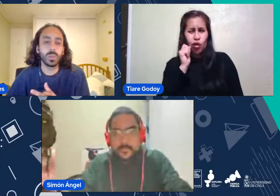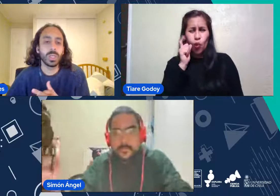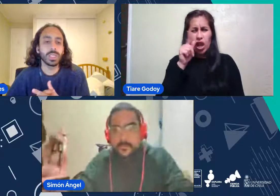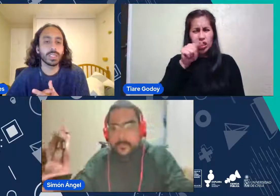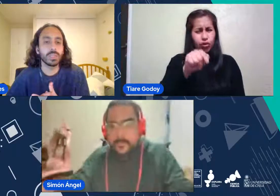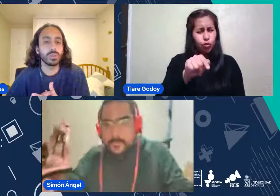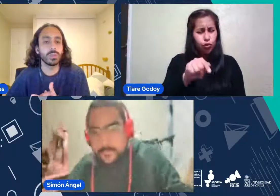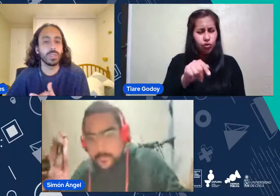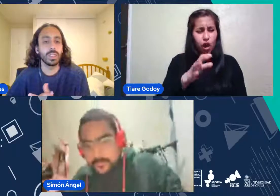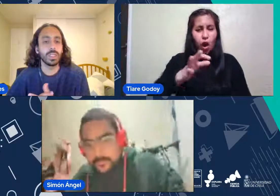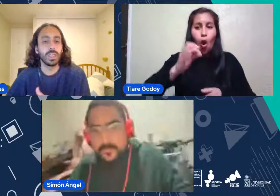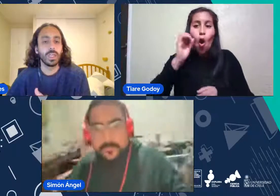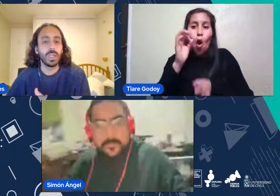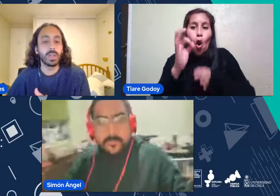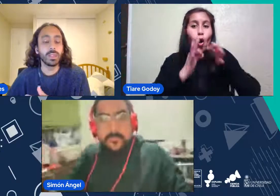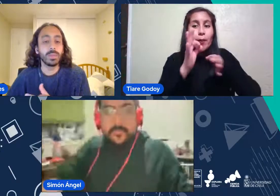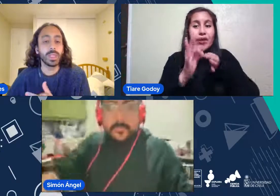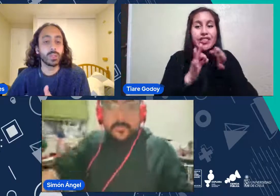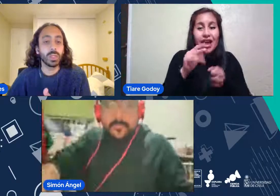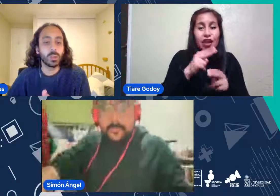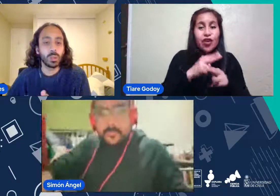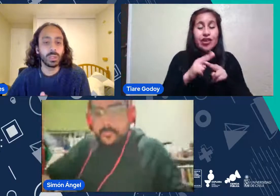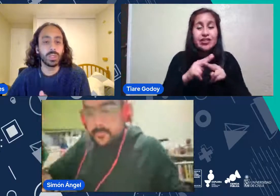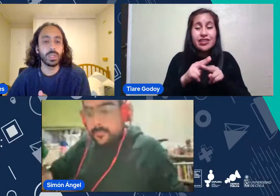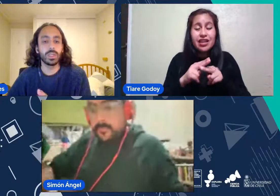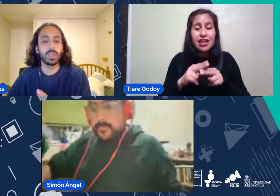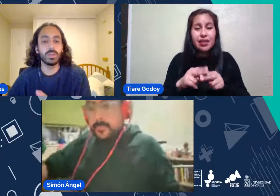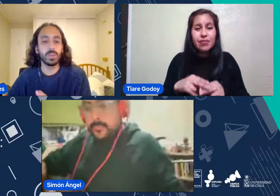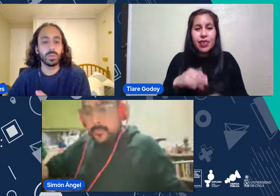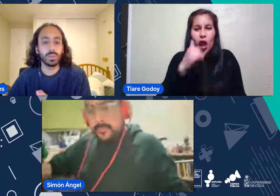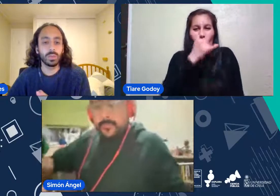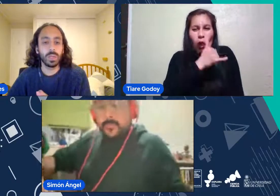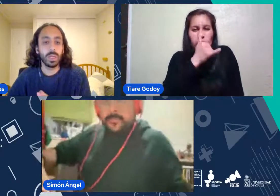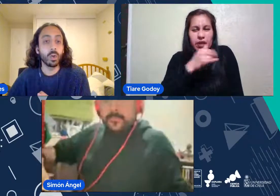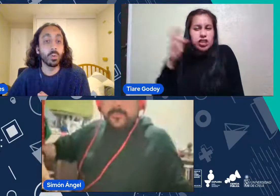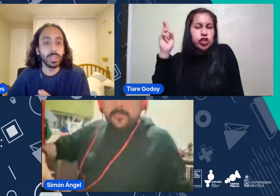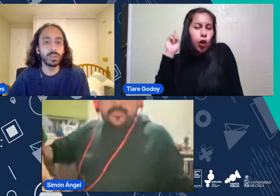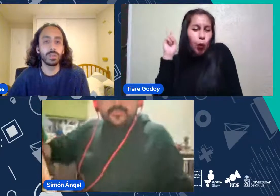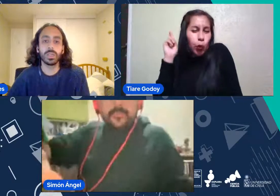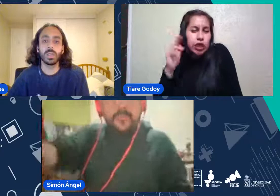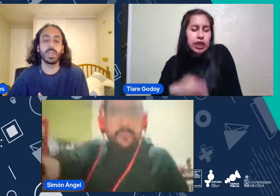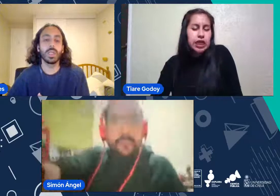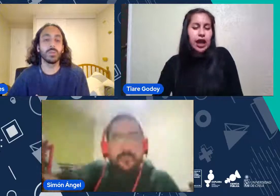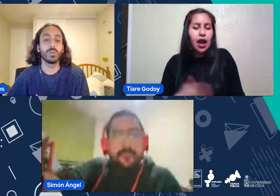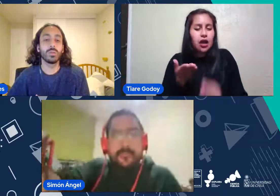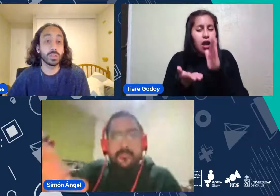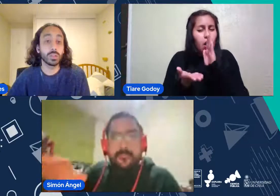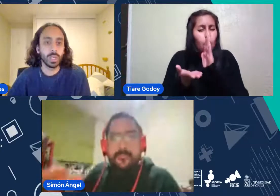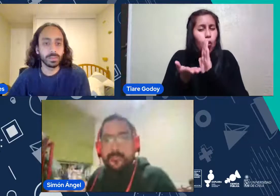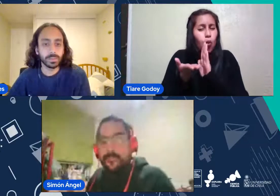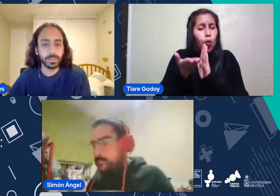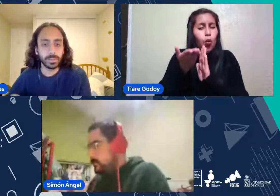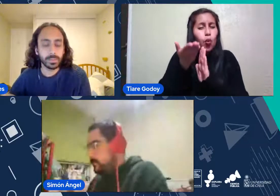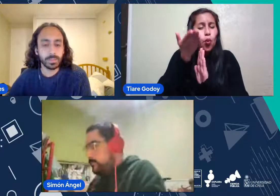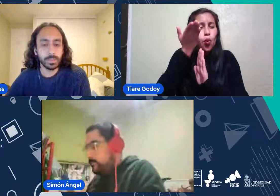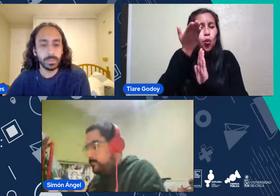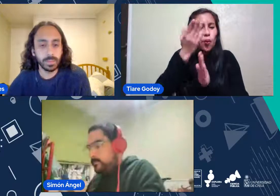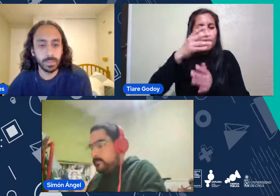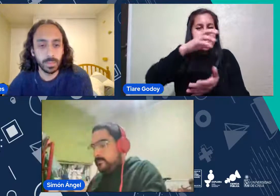los comentarios Que podrías hacer Sobre La contaminación Acústica Que vemos En aumento En nuestras ciudades